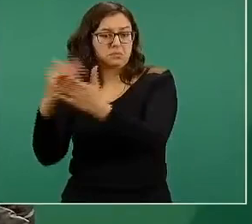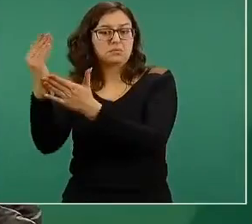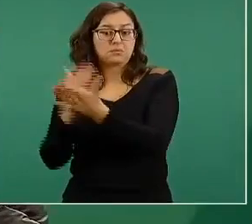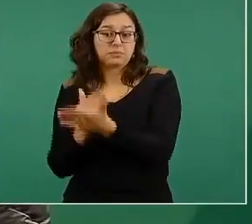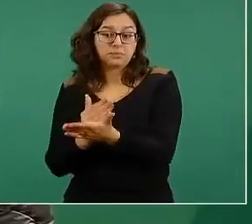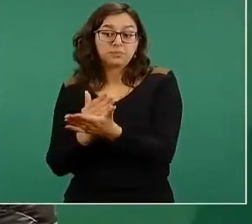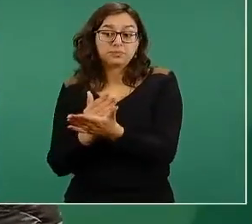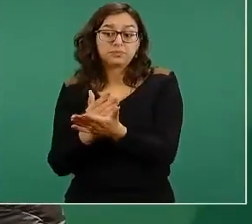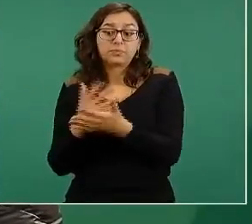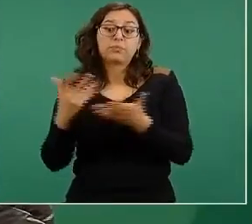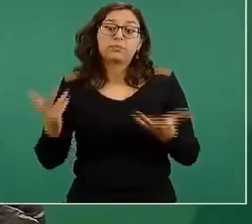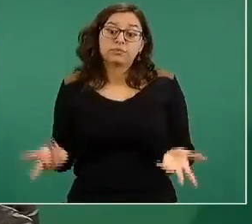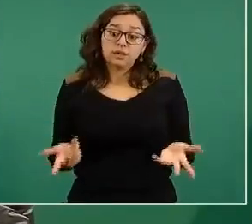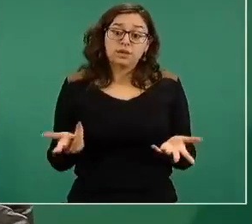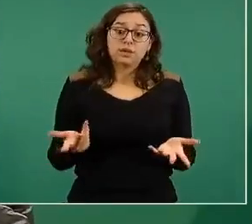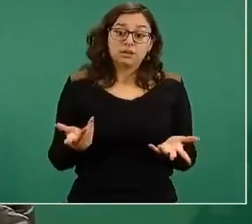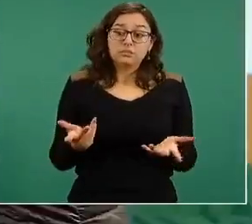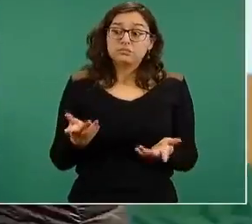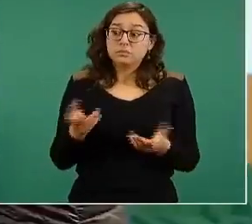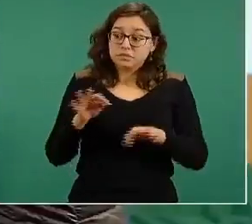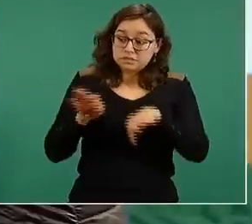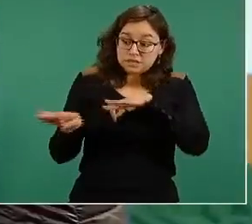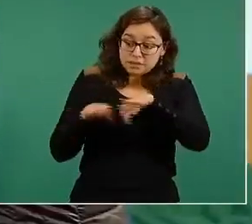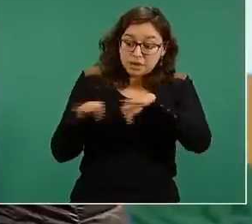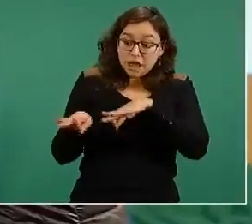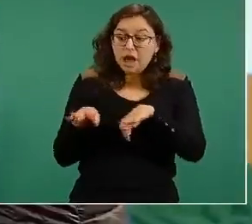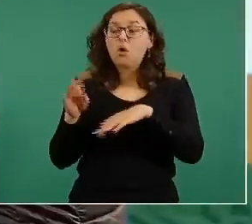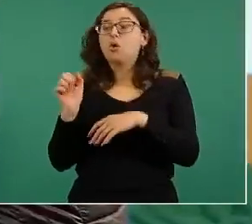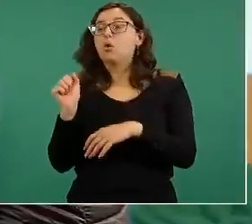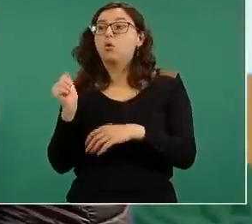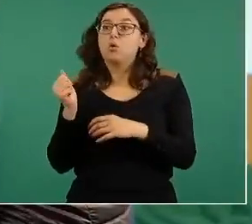ocupación, entonces ya entrarán algunas